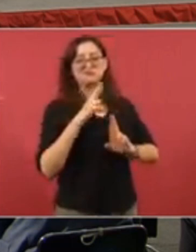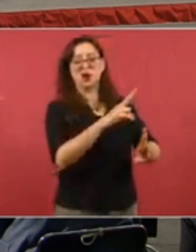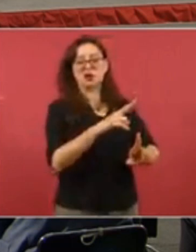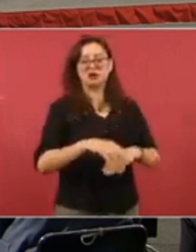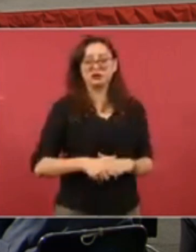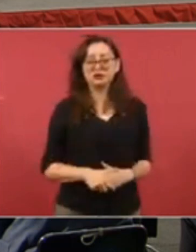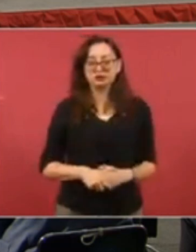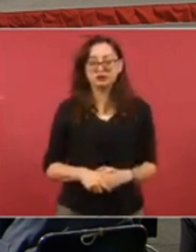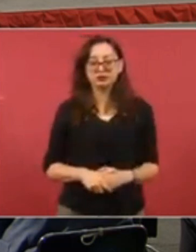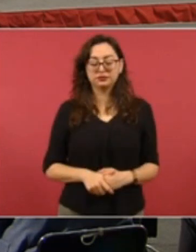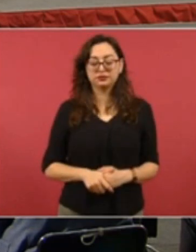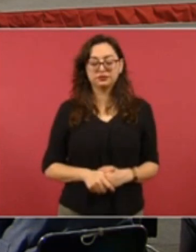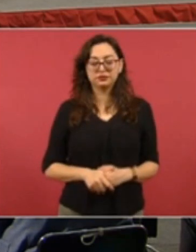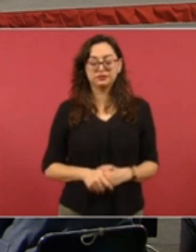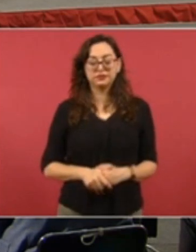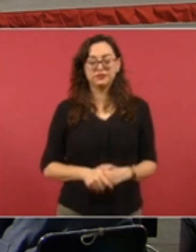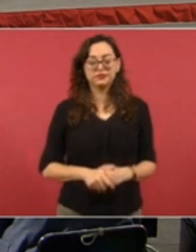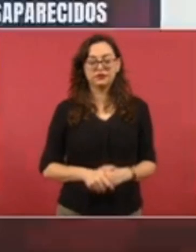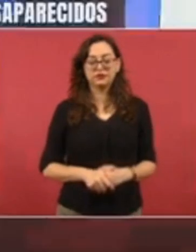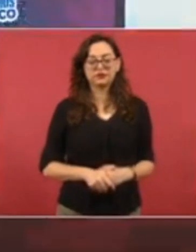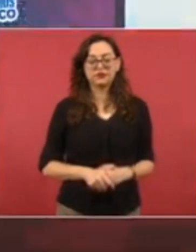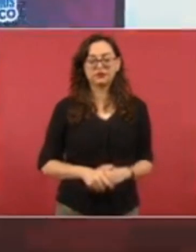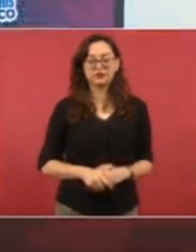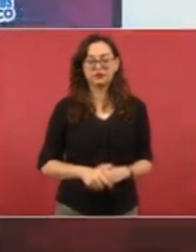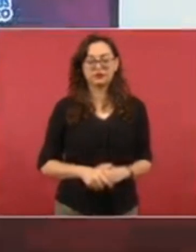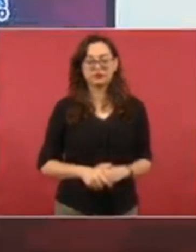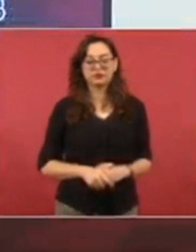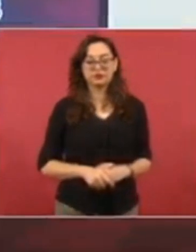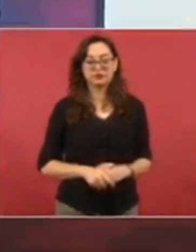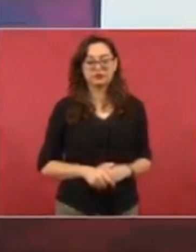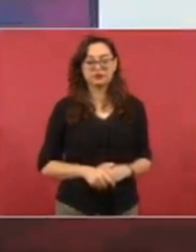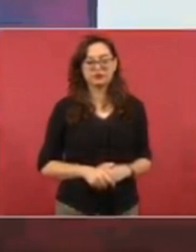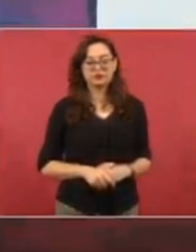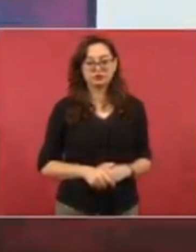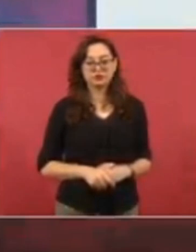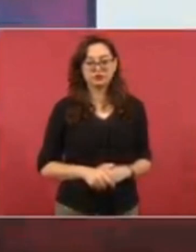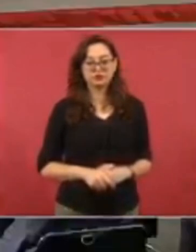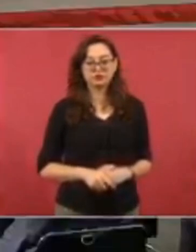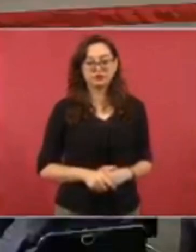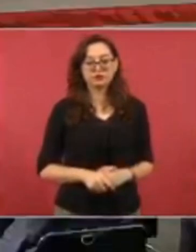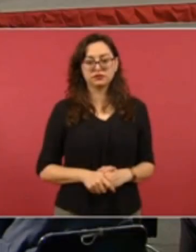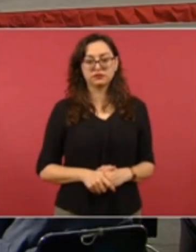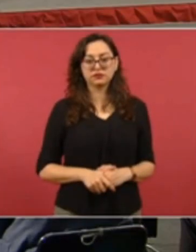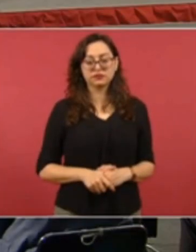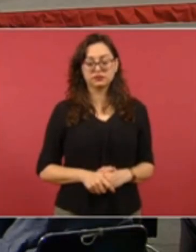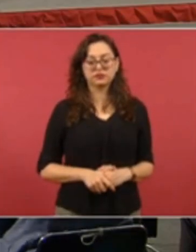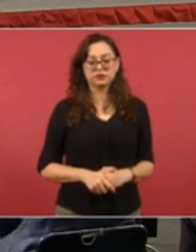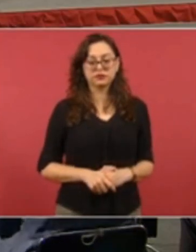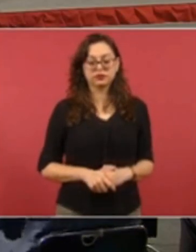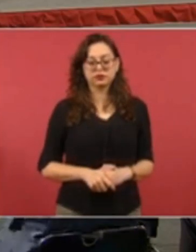Bueno, para empezar, miren el comentario de este